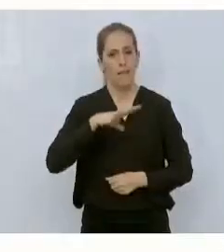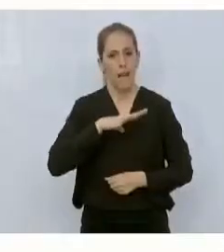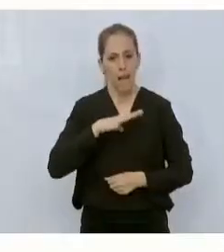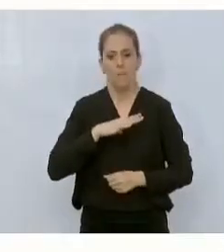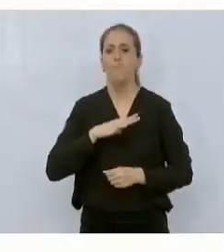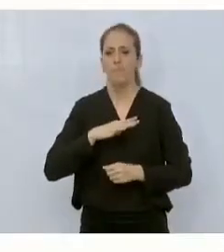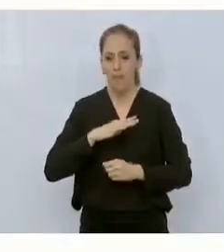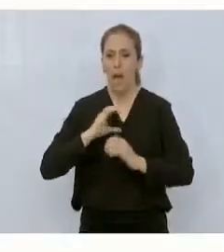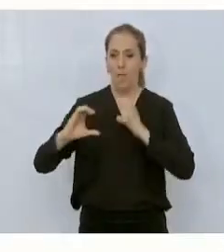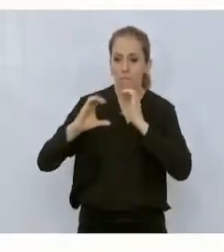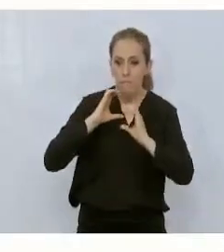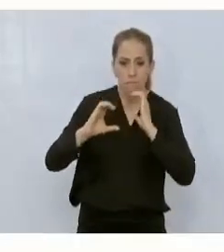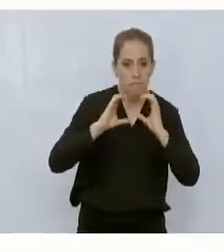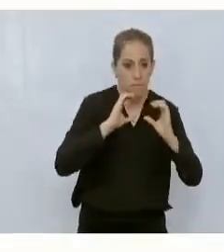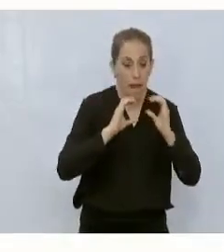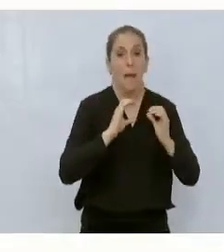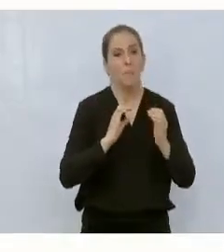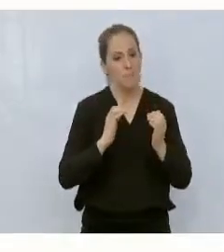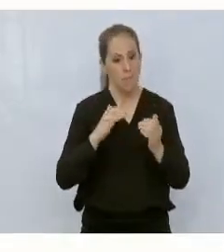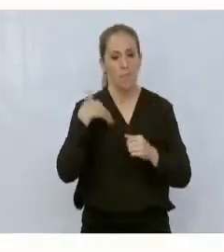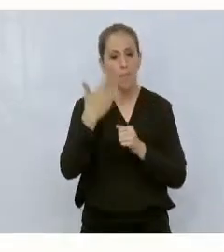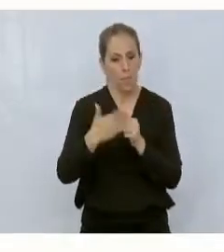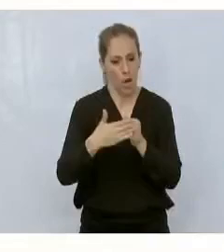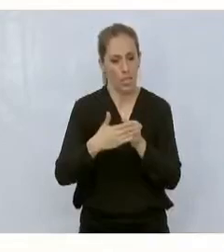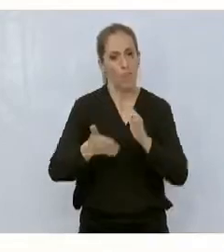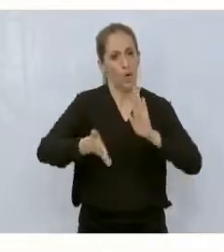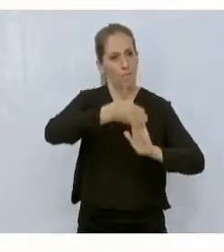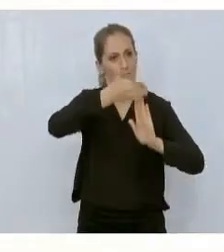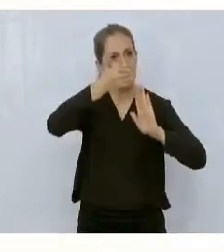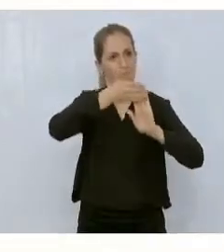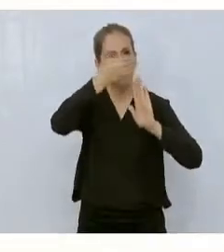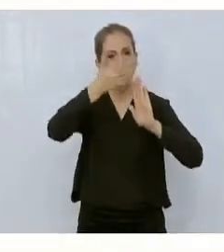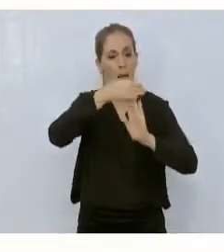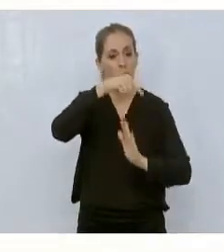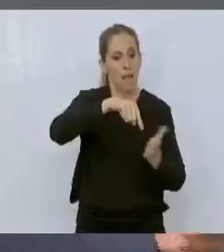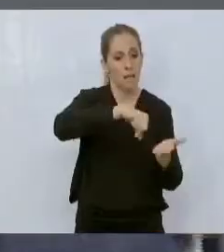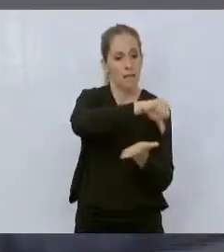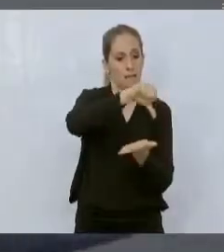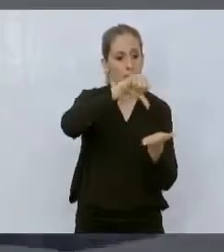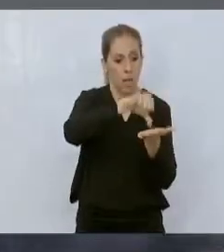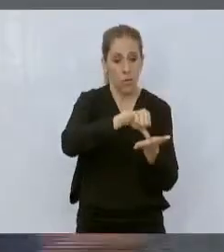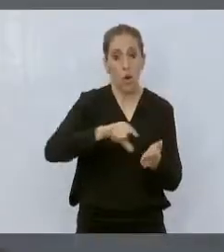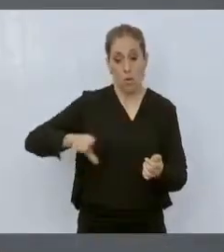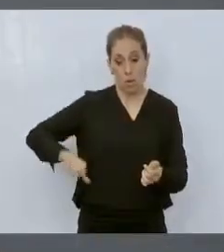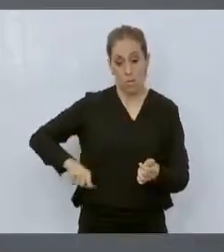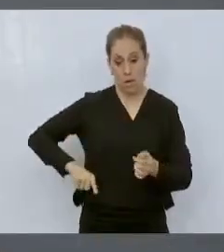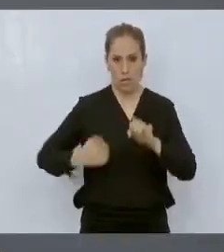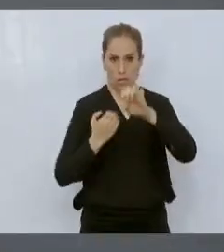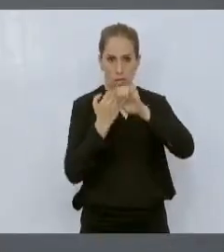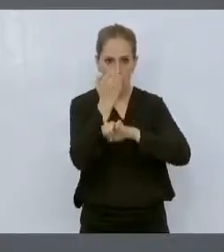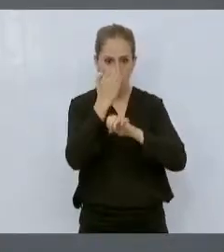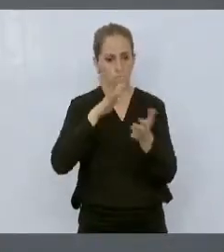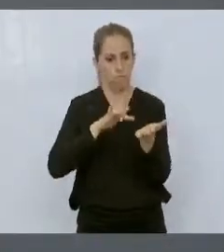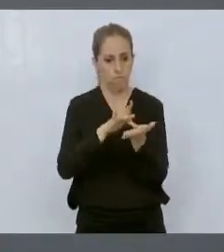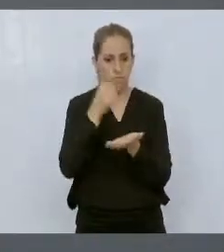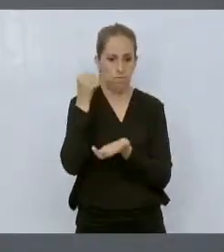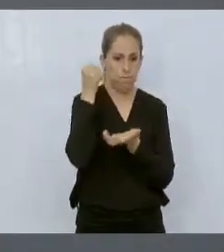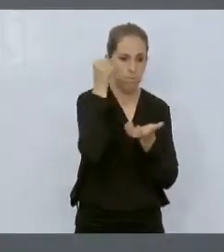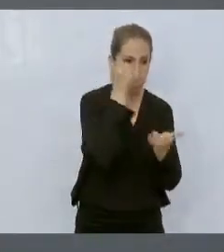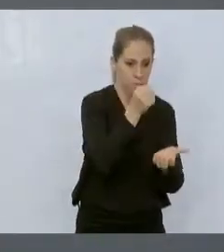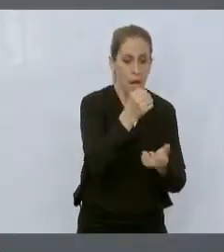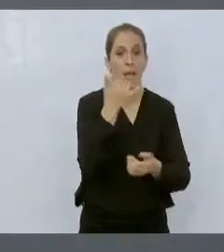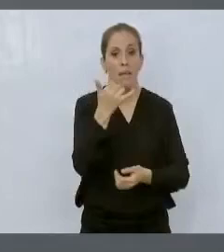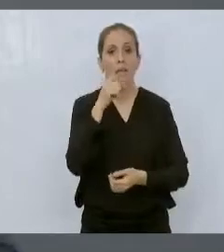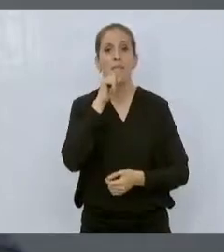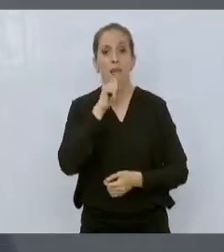está por construirse este gran centro en donde con un fondo en donde el gobierno del Estado aporta y el municipio aporta también el 50%.